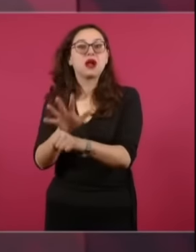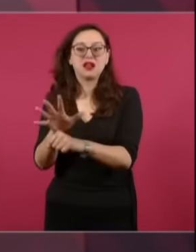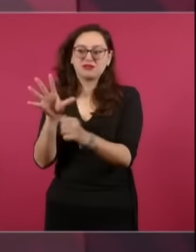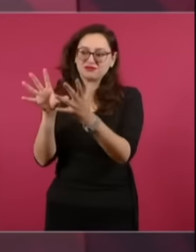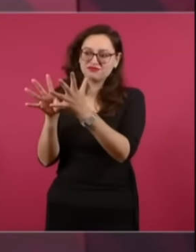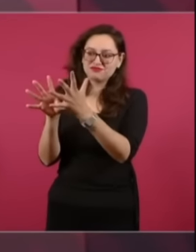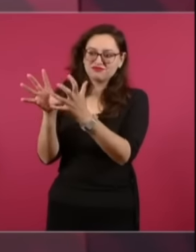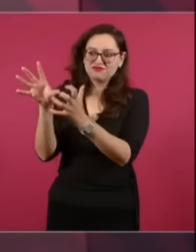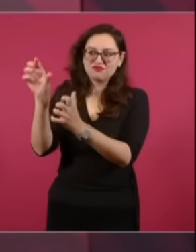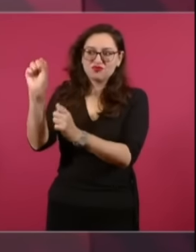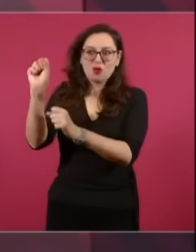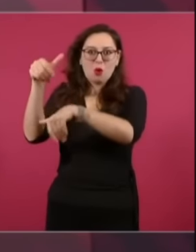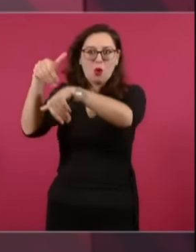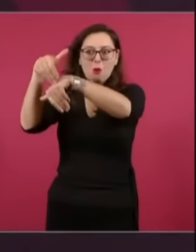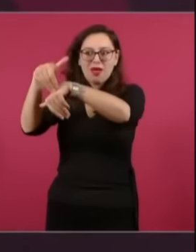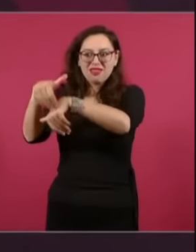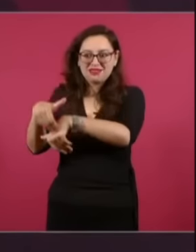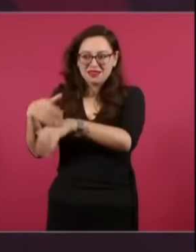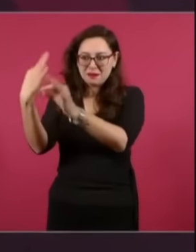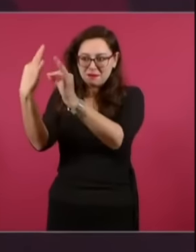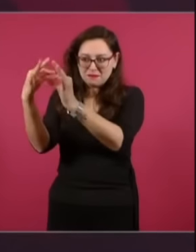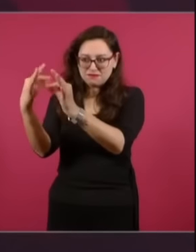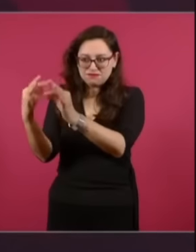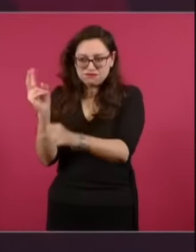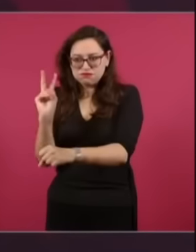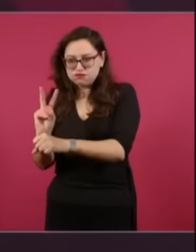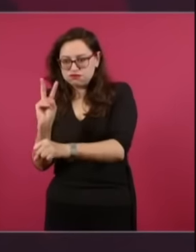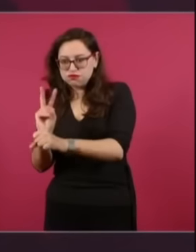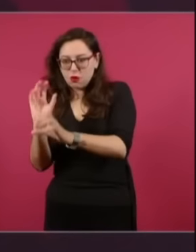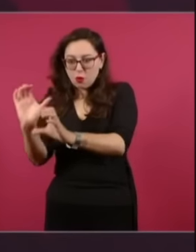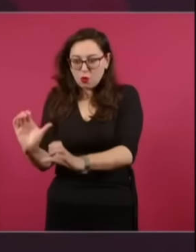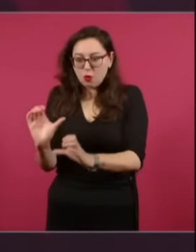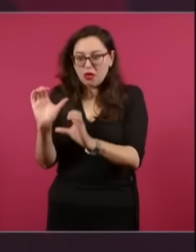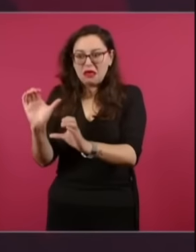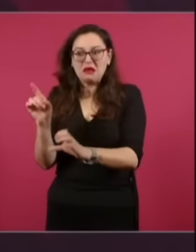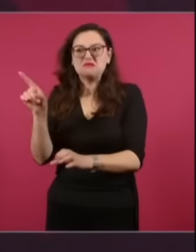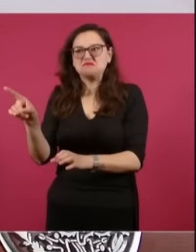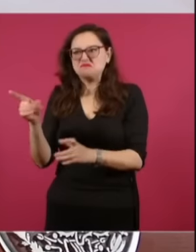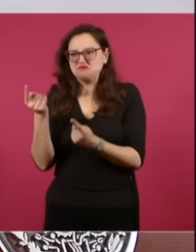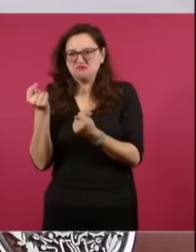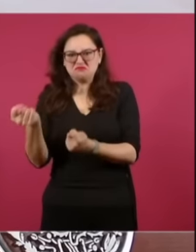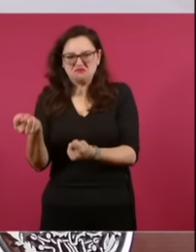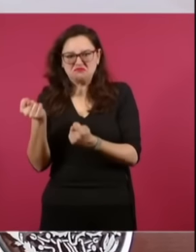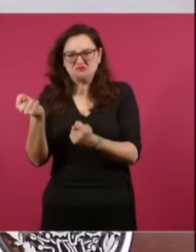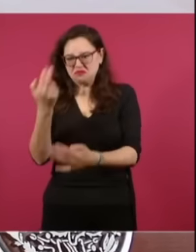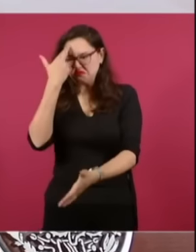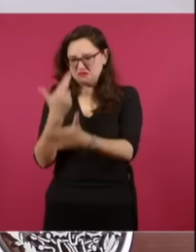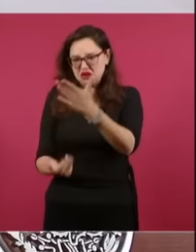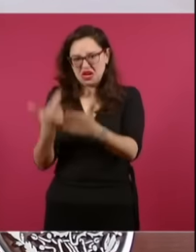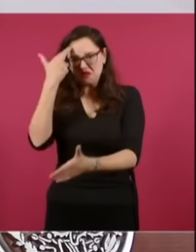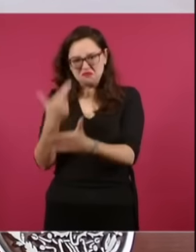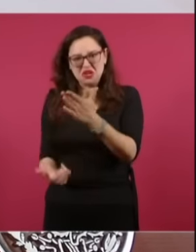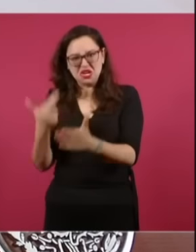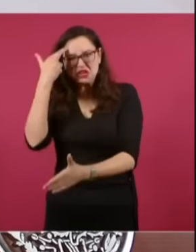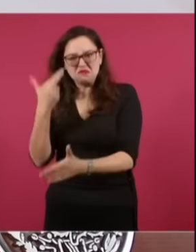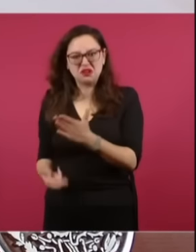Constitución, a las leyes, se convierte en el más tenaz violador de la Constitución